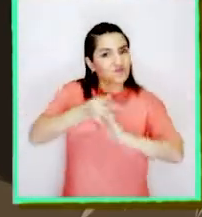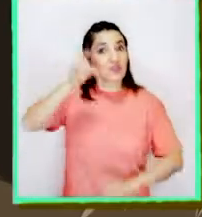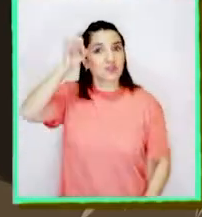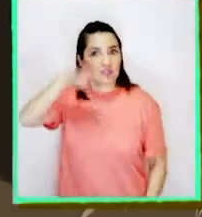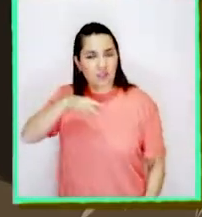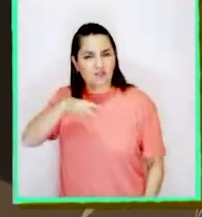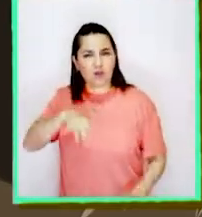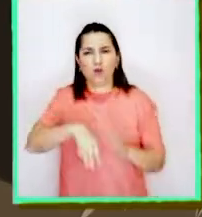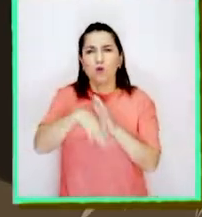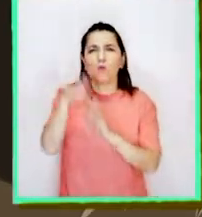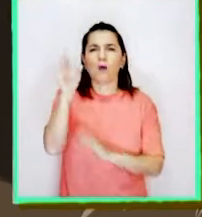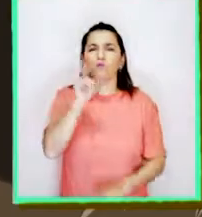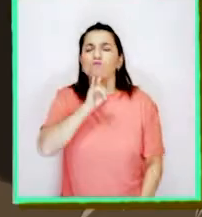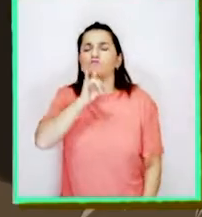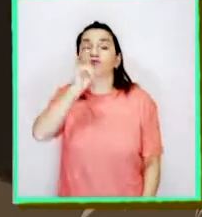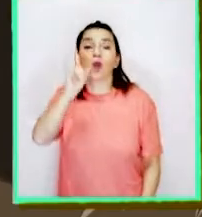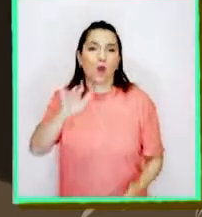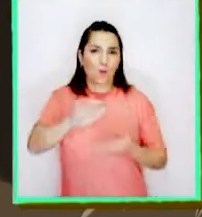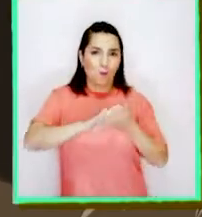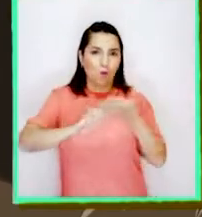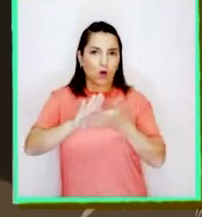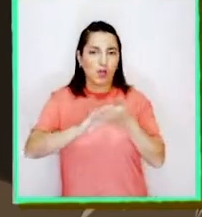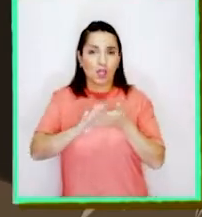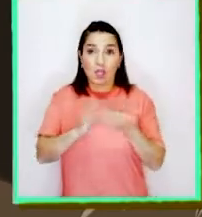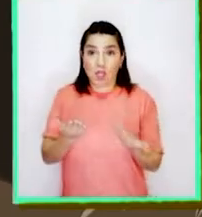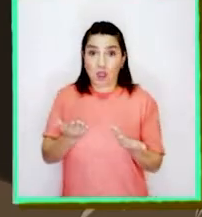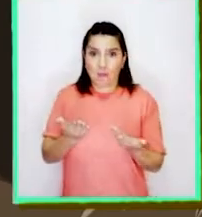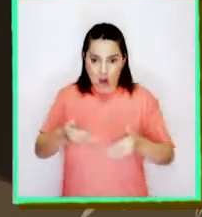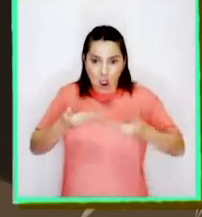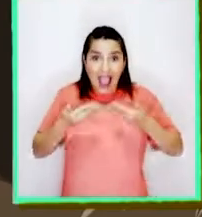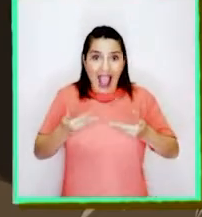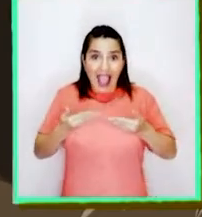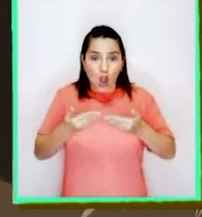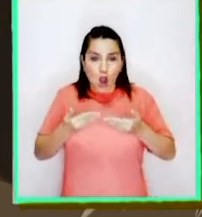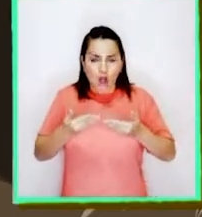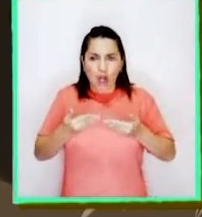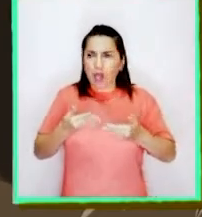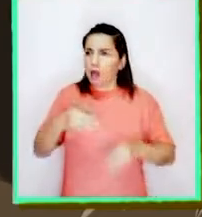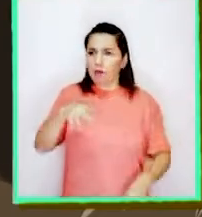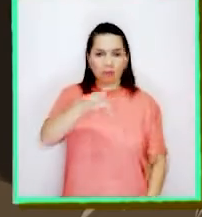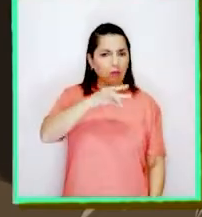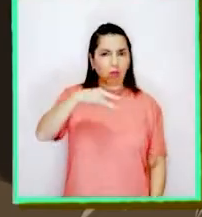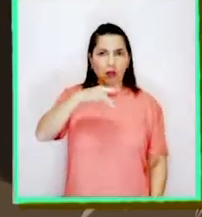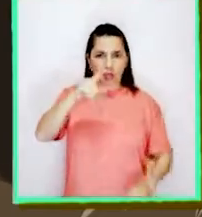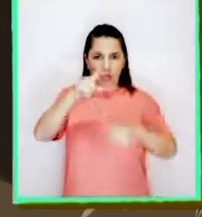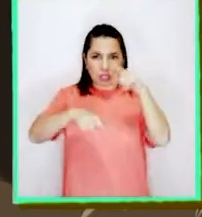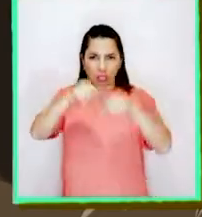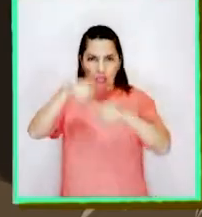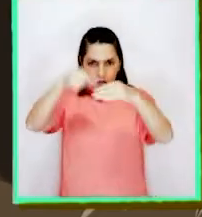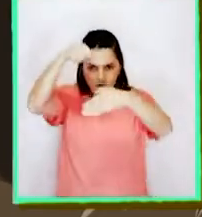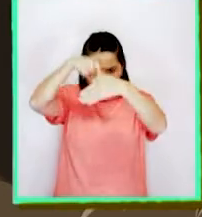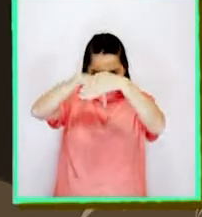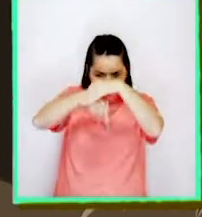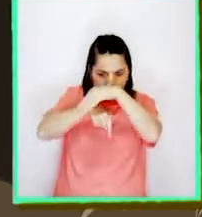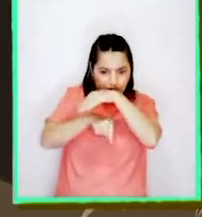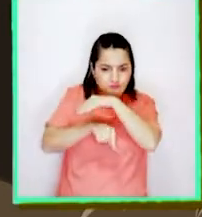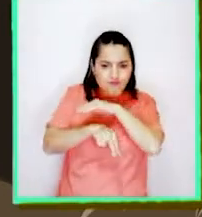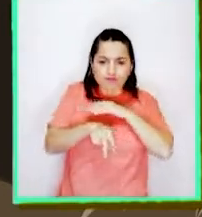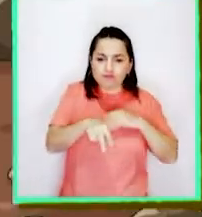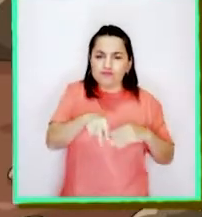Incluso los más imperceptibles, como por ejemplo, ahora estoy perdido en un laberinto bajo la tierra.